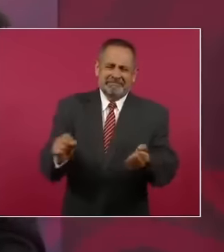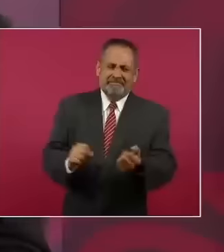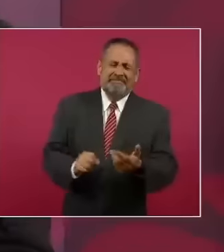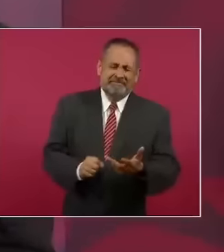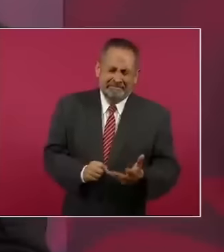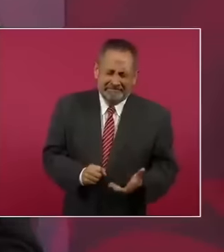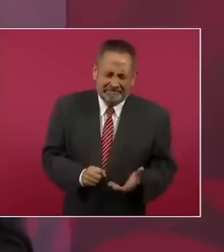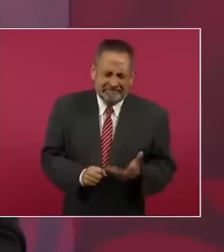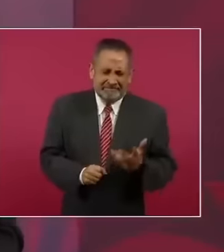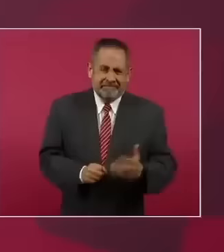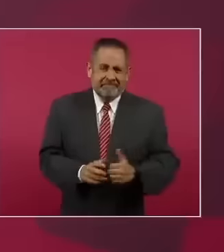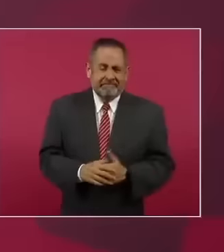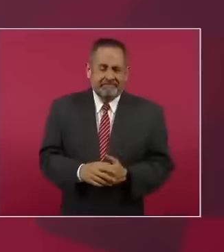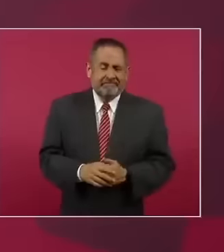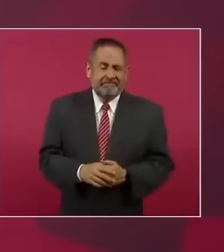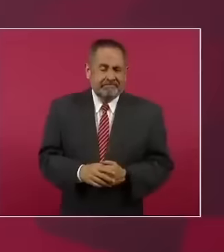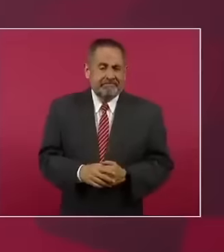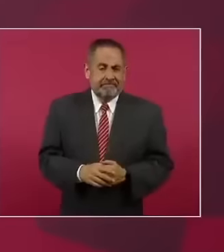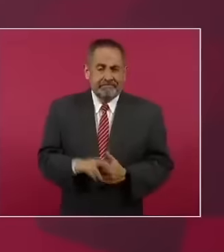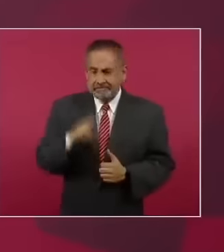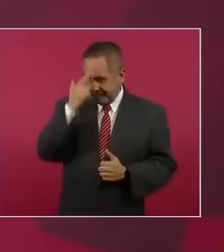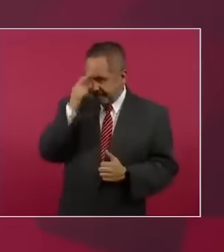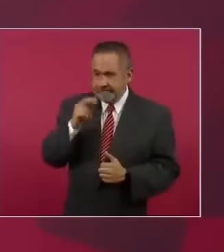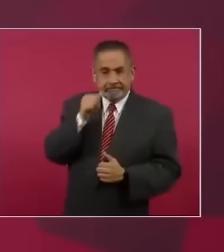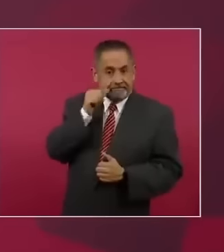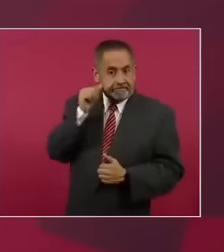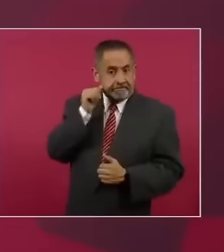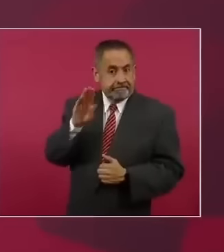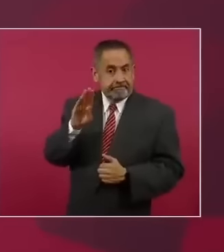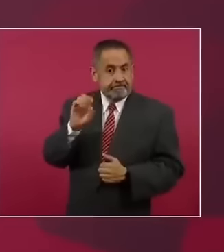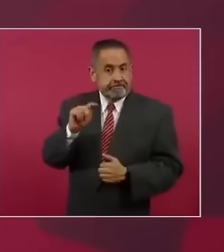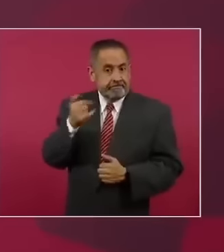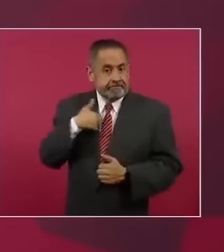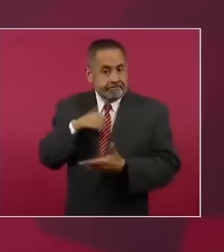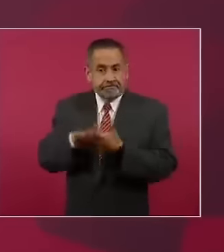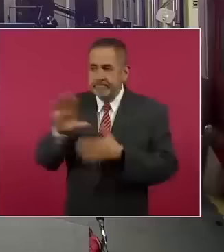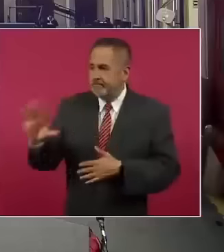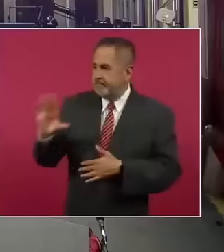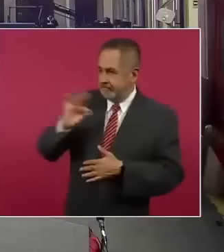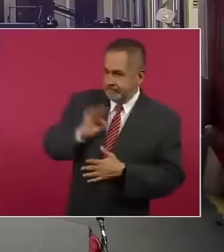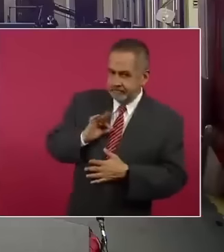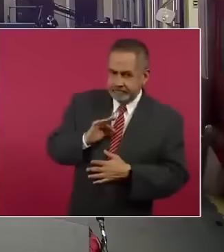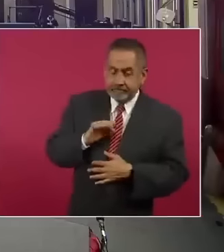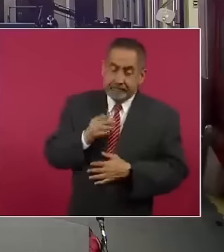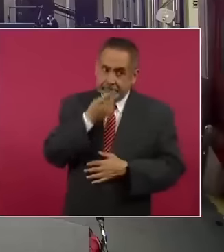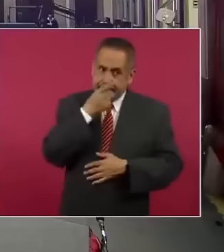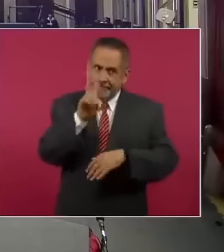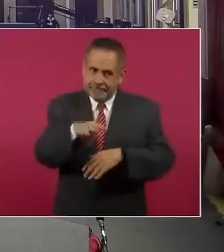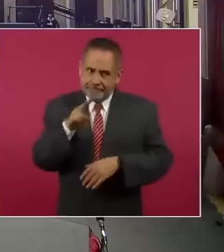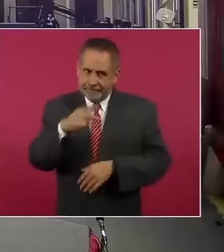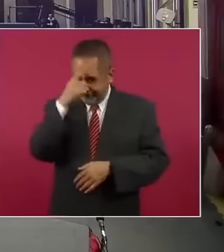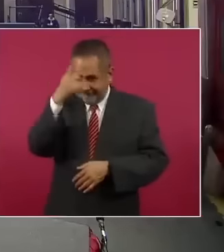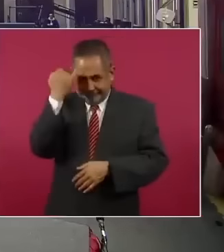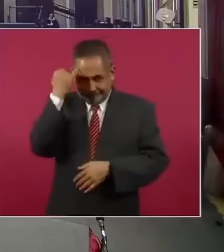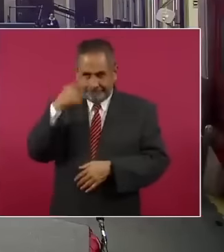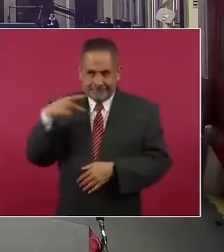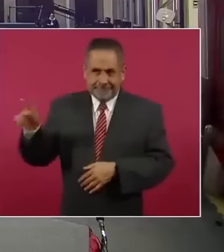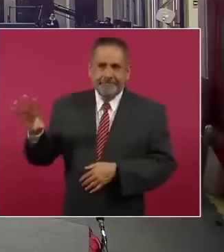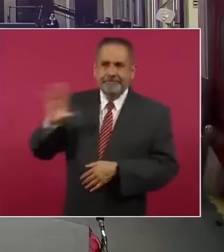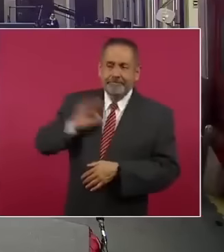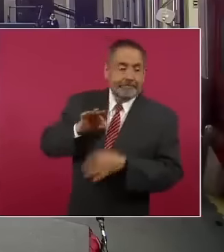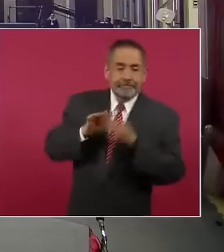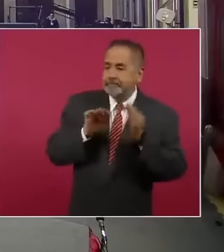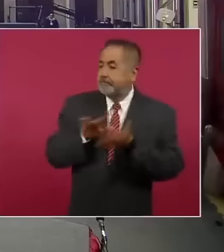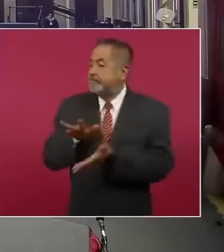y me recordaba Beatriz ayer, porque la tengo que citar, si no me va a decir que sólo